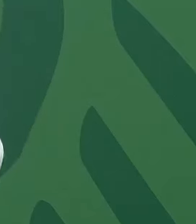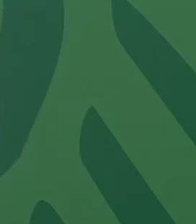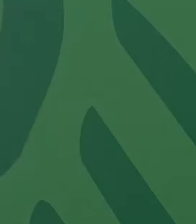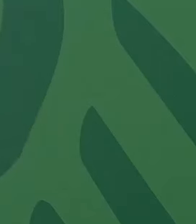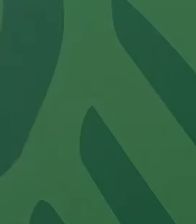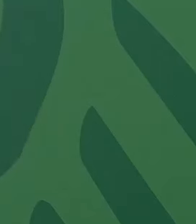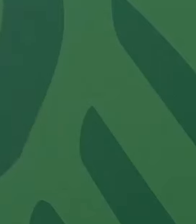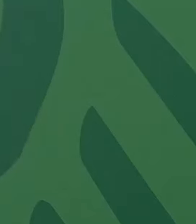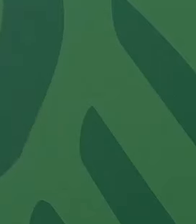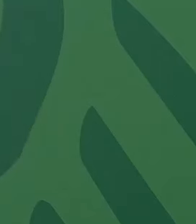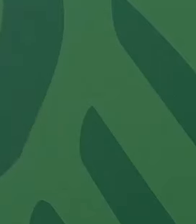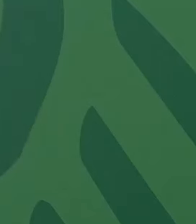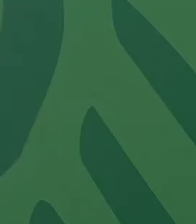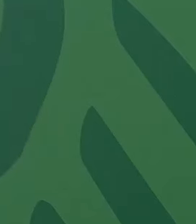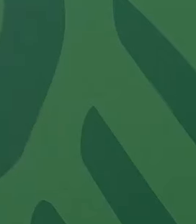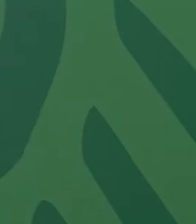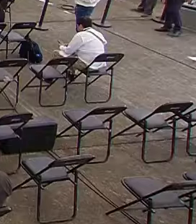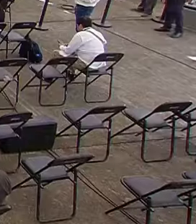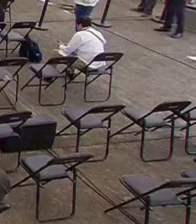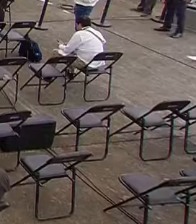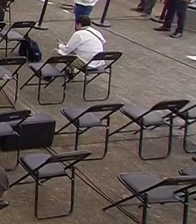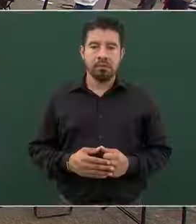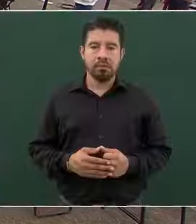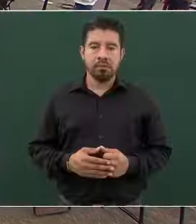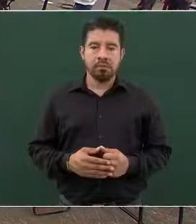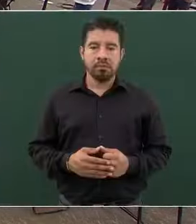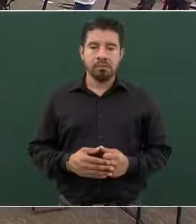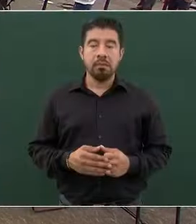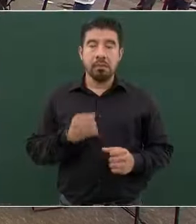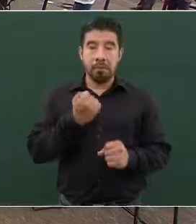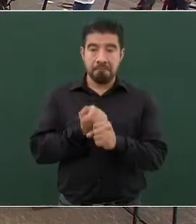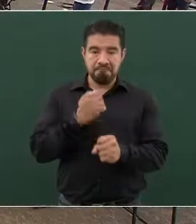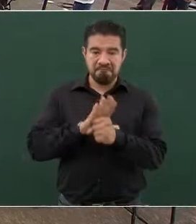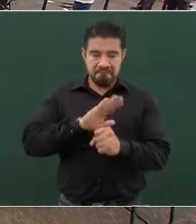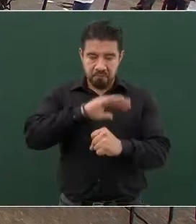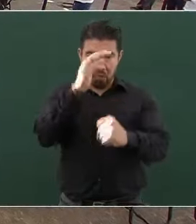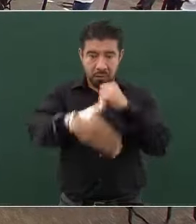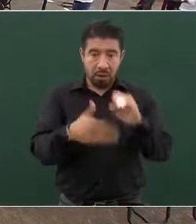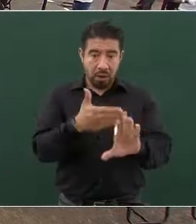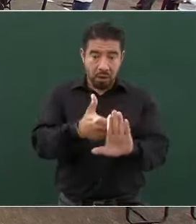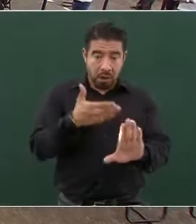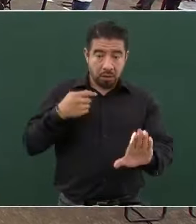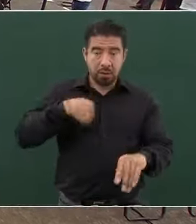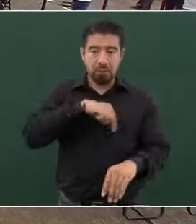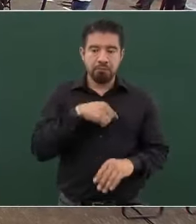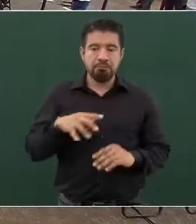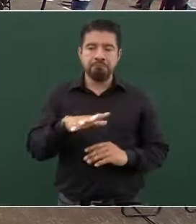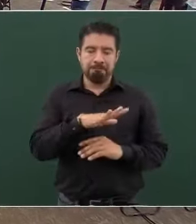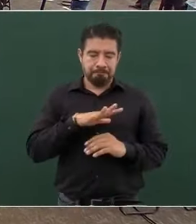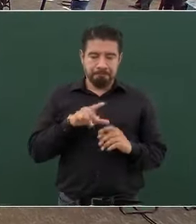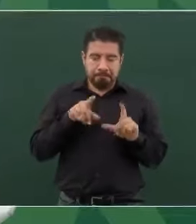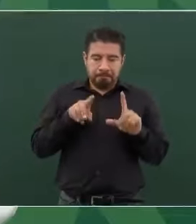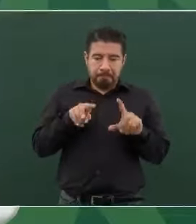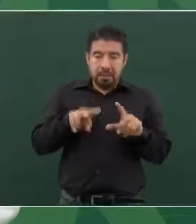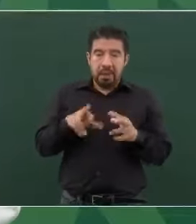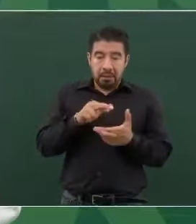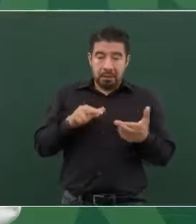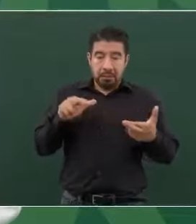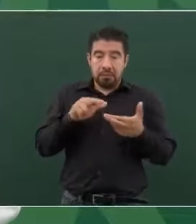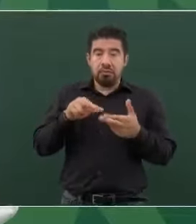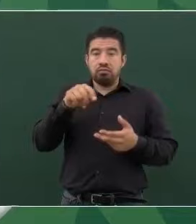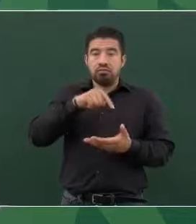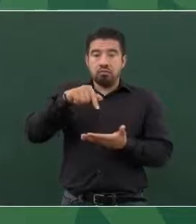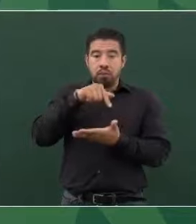inseguridad en esta región. Ya tenemos alrededor de 900 elementos